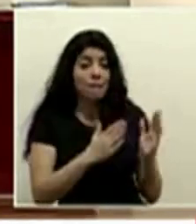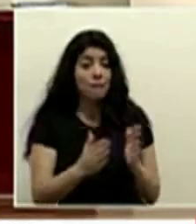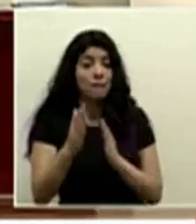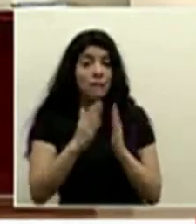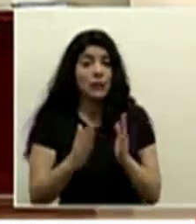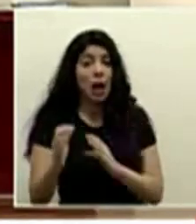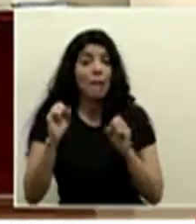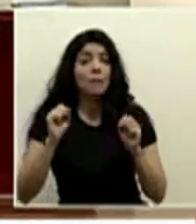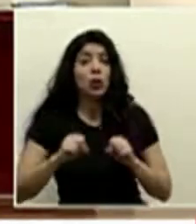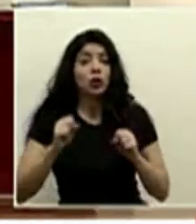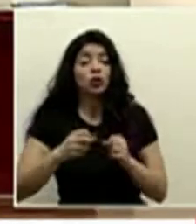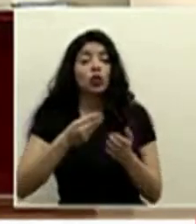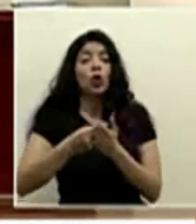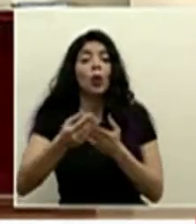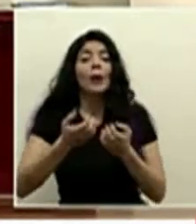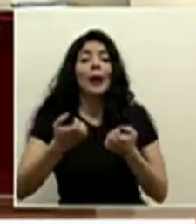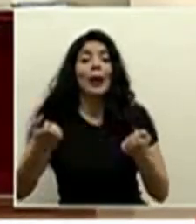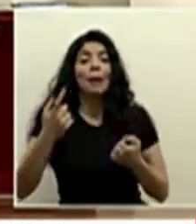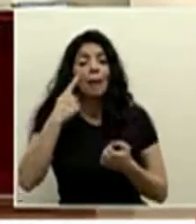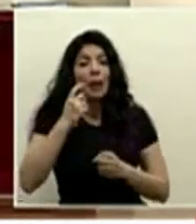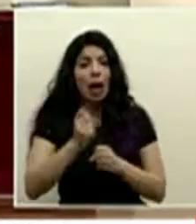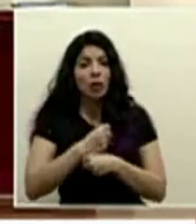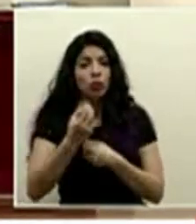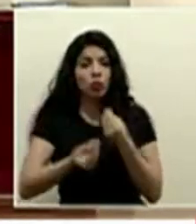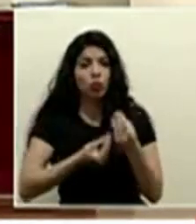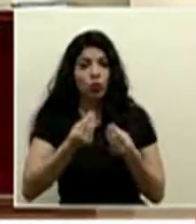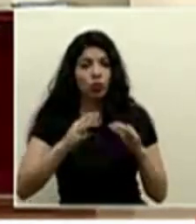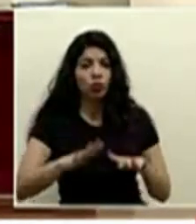posibilidad de adquirir equipos para producirlas